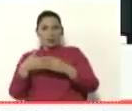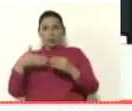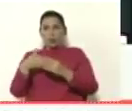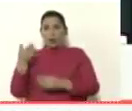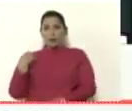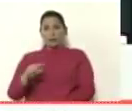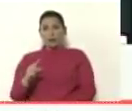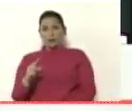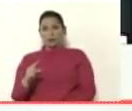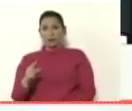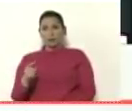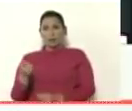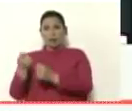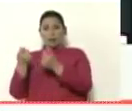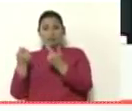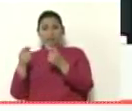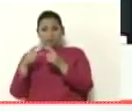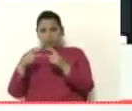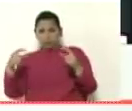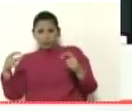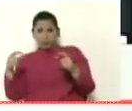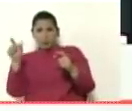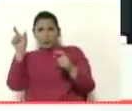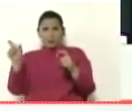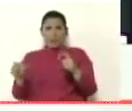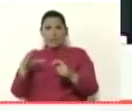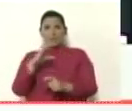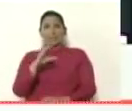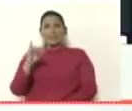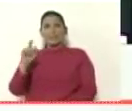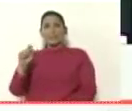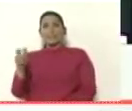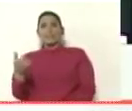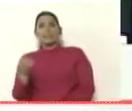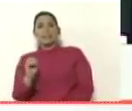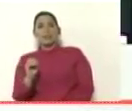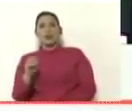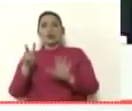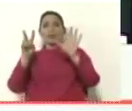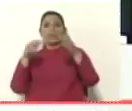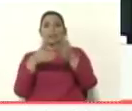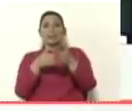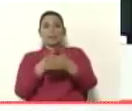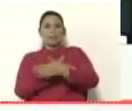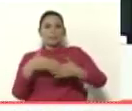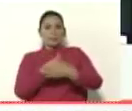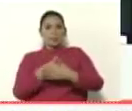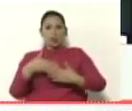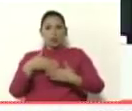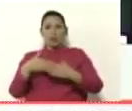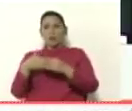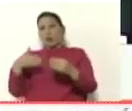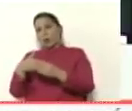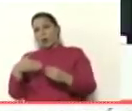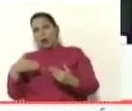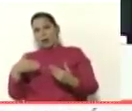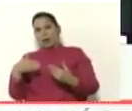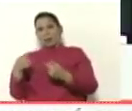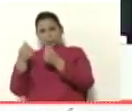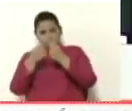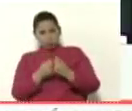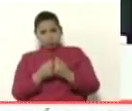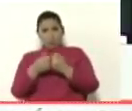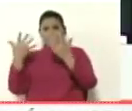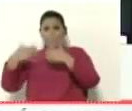en cuentas líquidas de Citgo con los 7 mil millones de dólares que cuesta la empresa Citgo que nos están robando con los